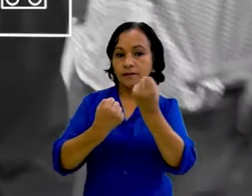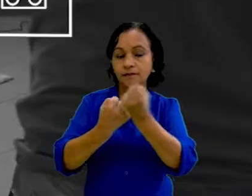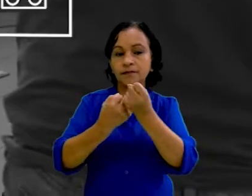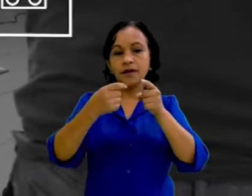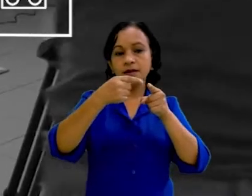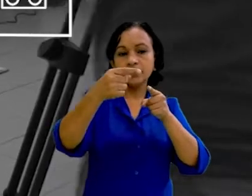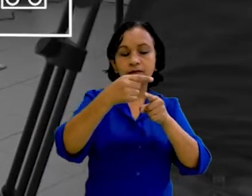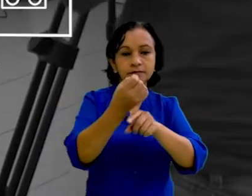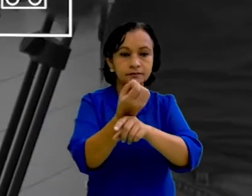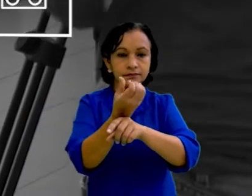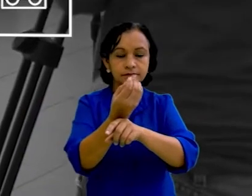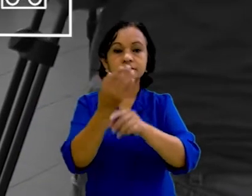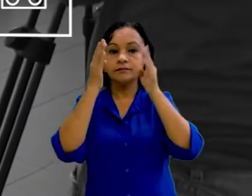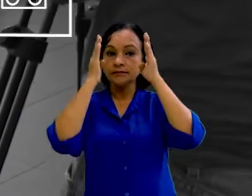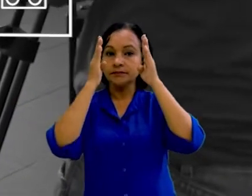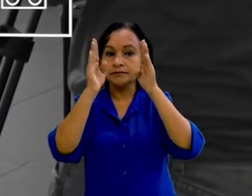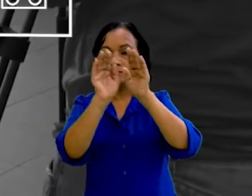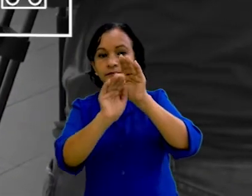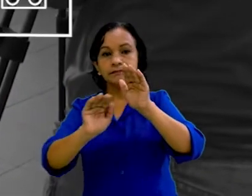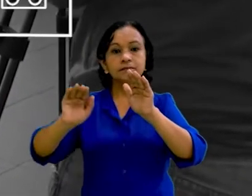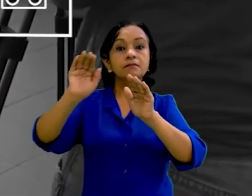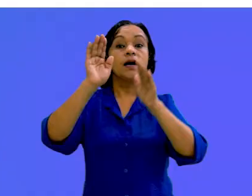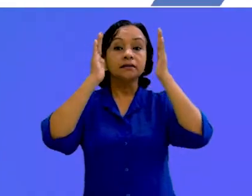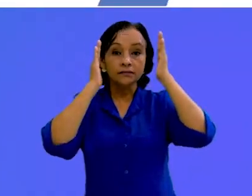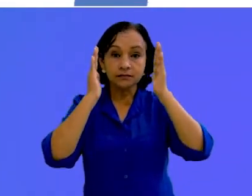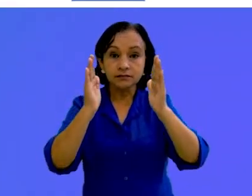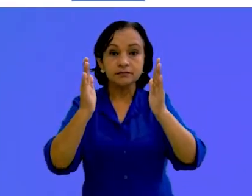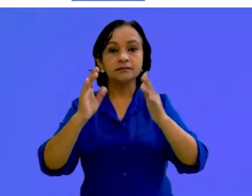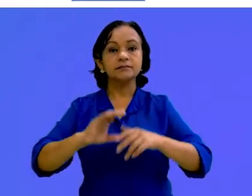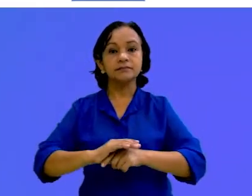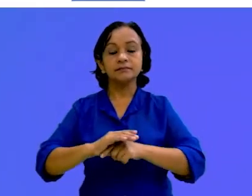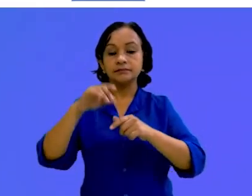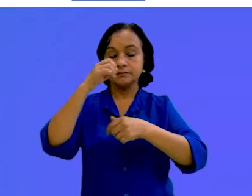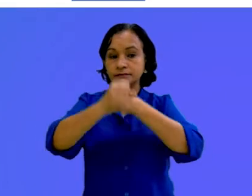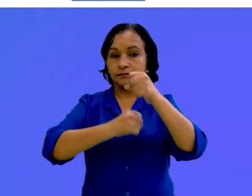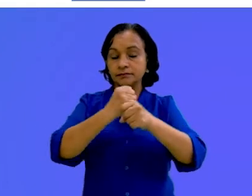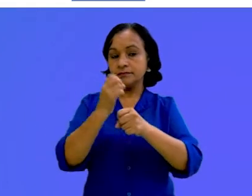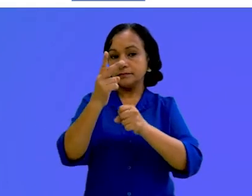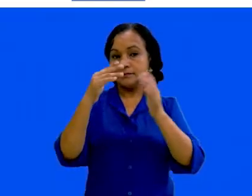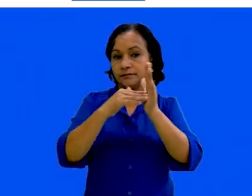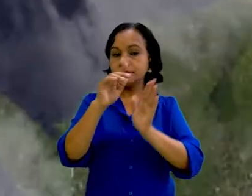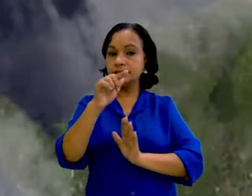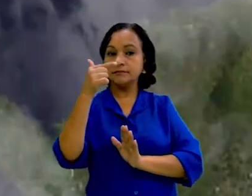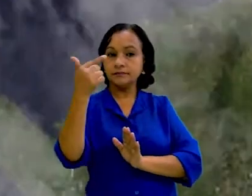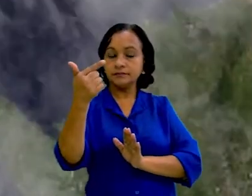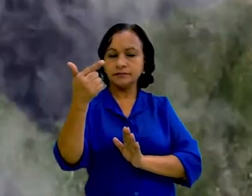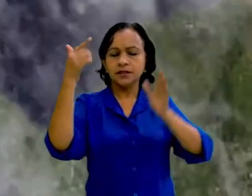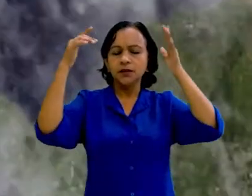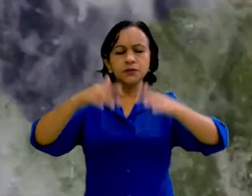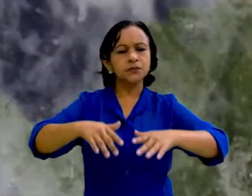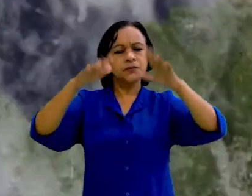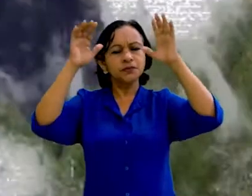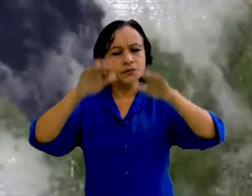gobiernos municipales, por lo que su cobertura cada vez es más amplia. En ese año 2017, la temporada